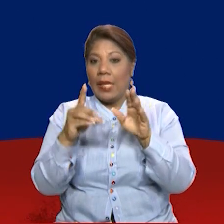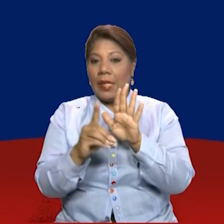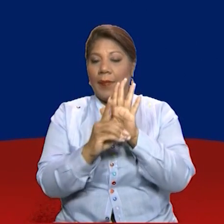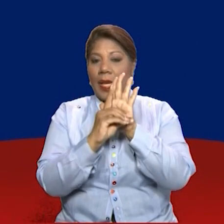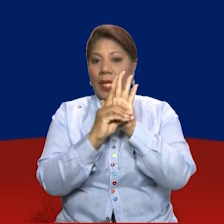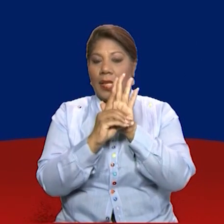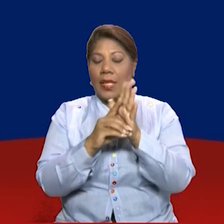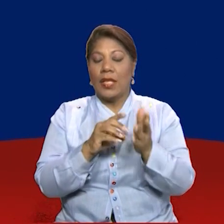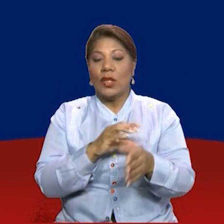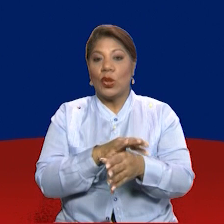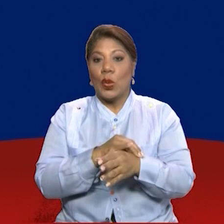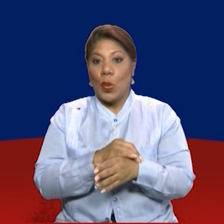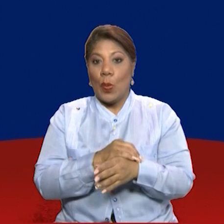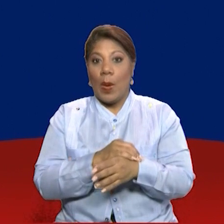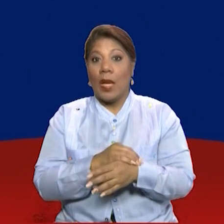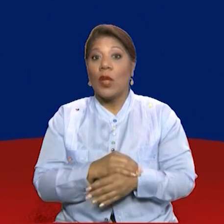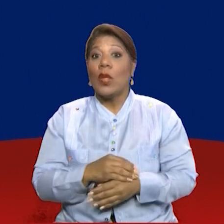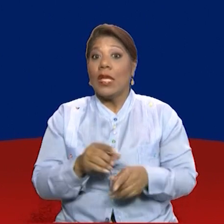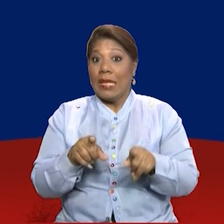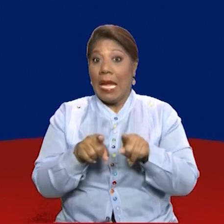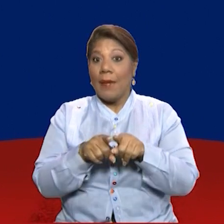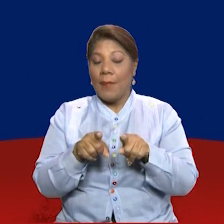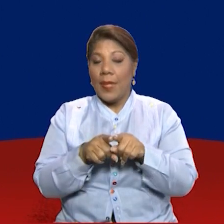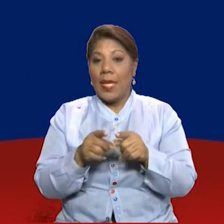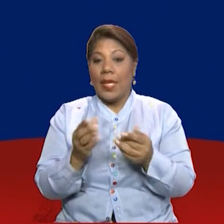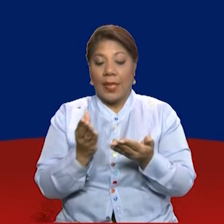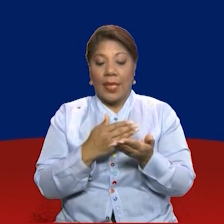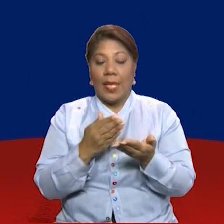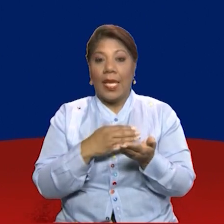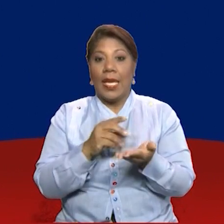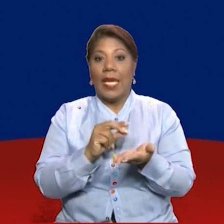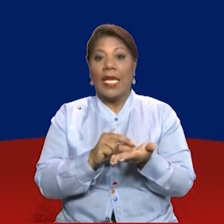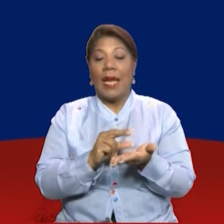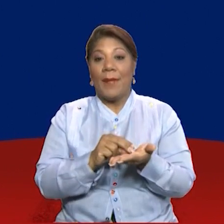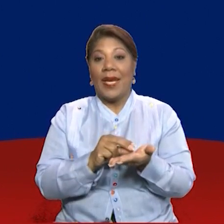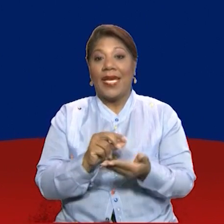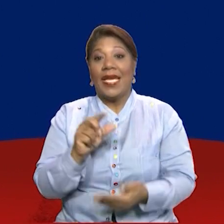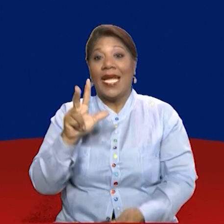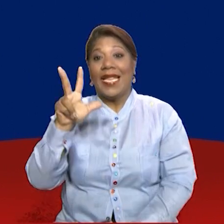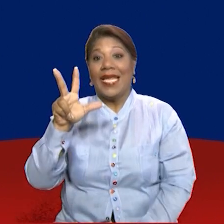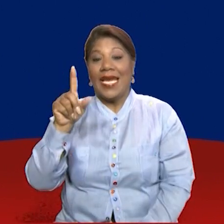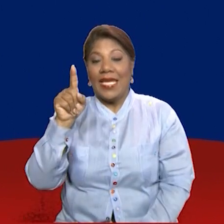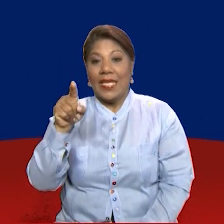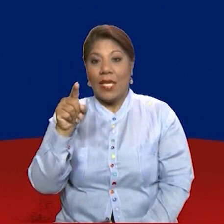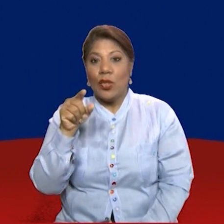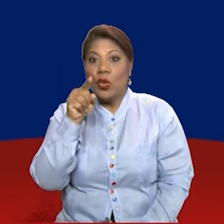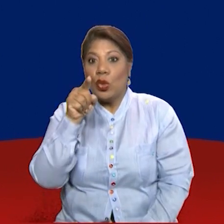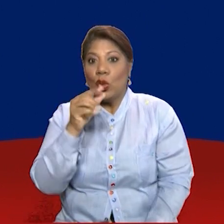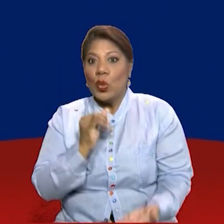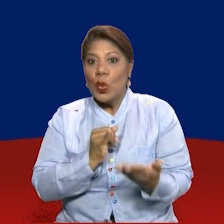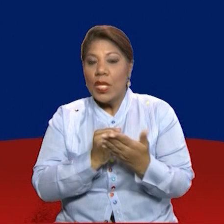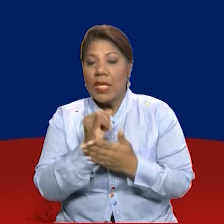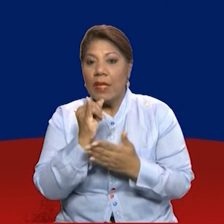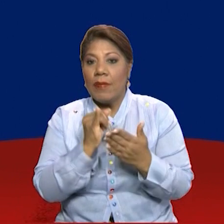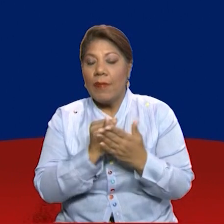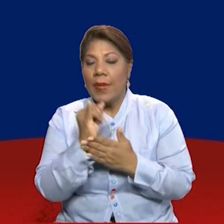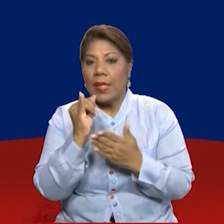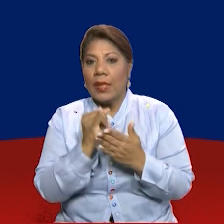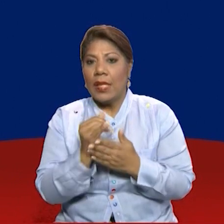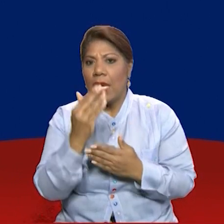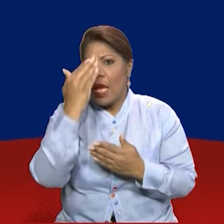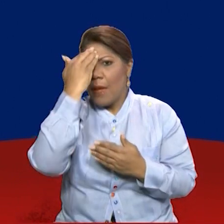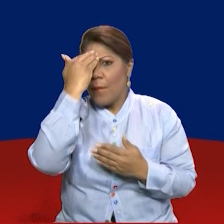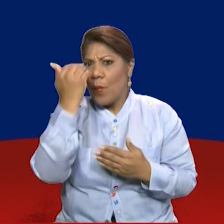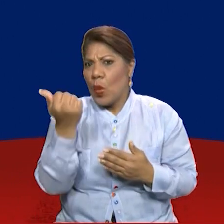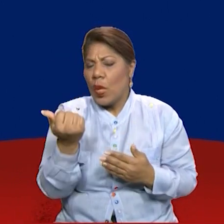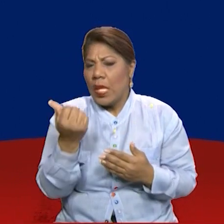Aquí mismo en la página 31 también vamos a investigar sobre los principios en los que se basan los derechos